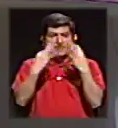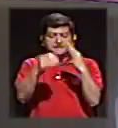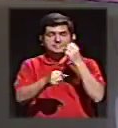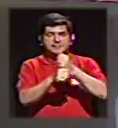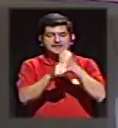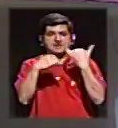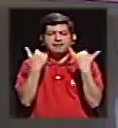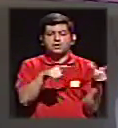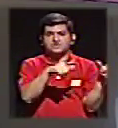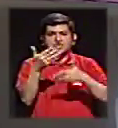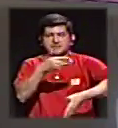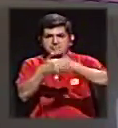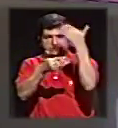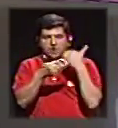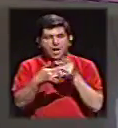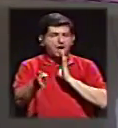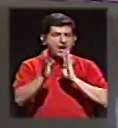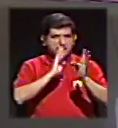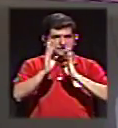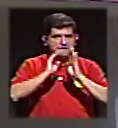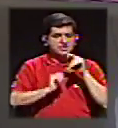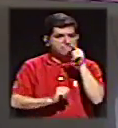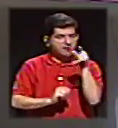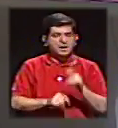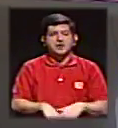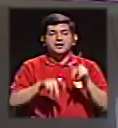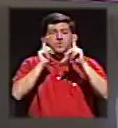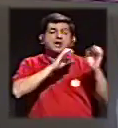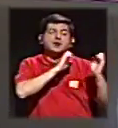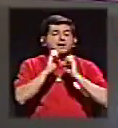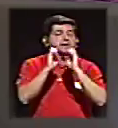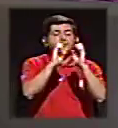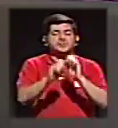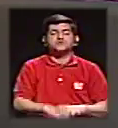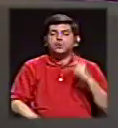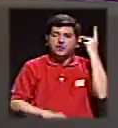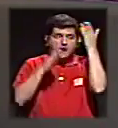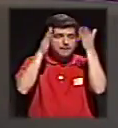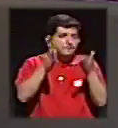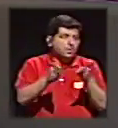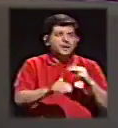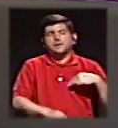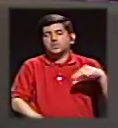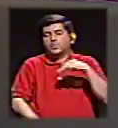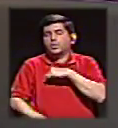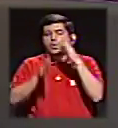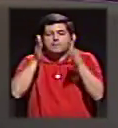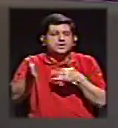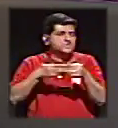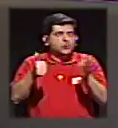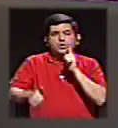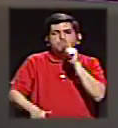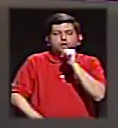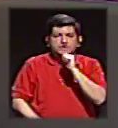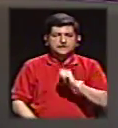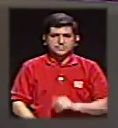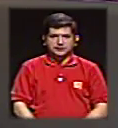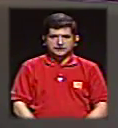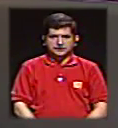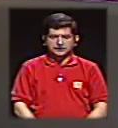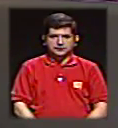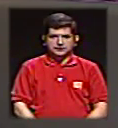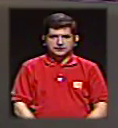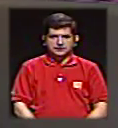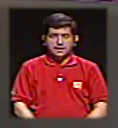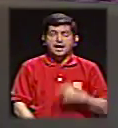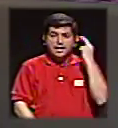con la tarea hecha antes de hablar con el entrevistado, con el político, con el ministro, con quien sea. En tabula